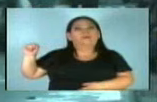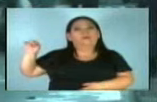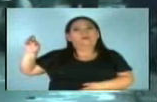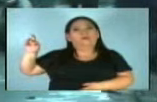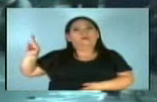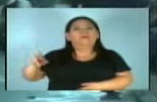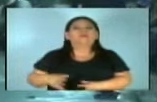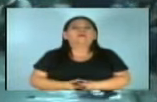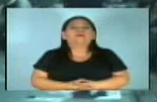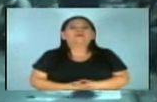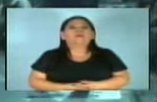Tadeo.